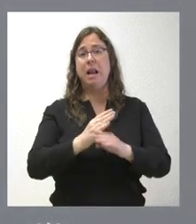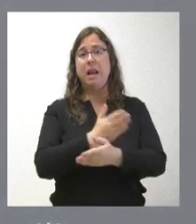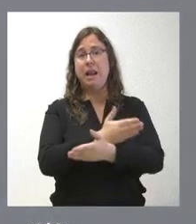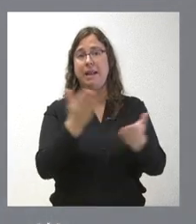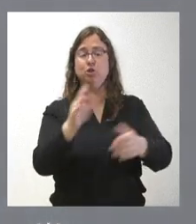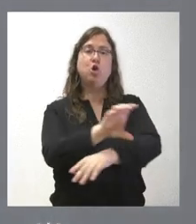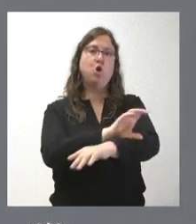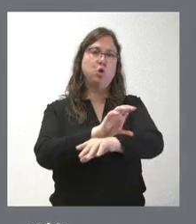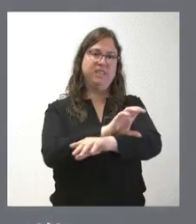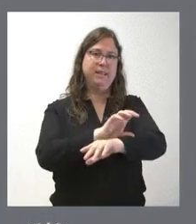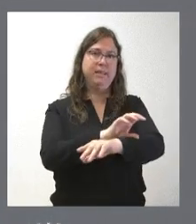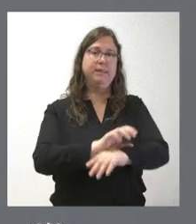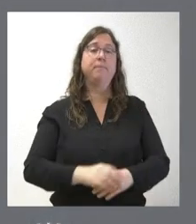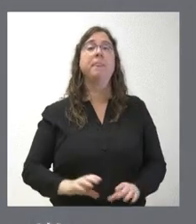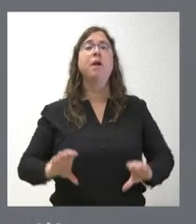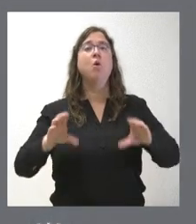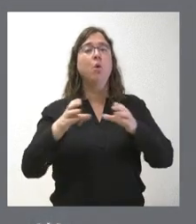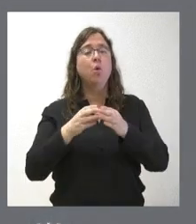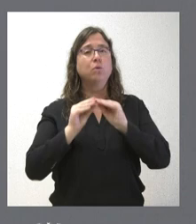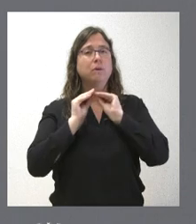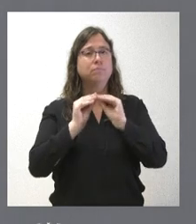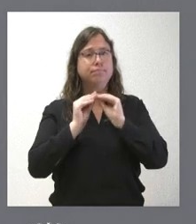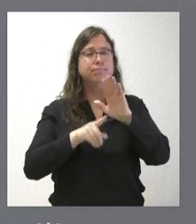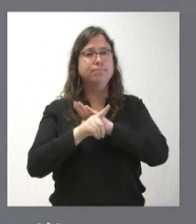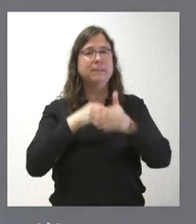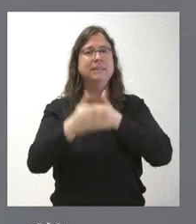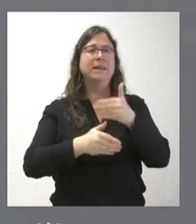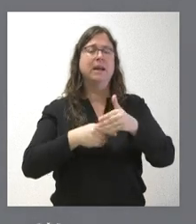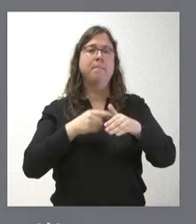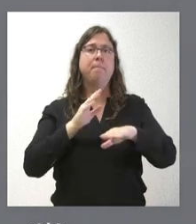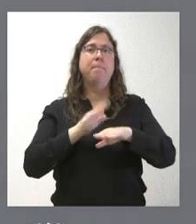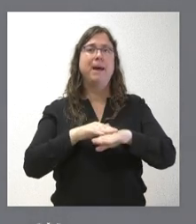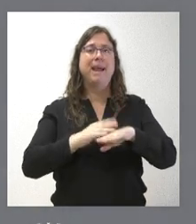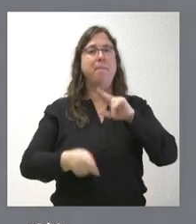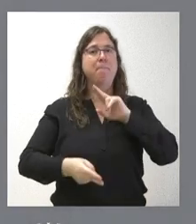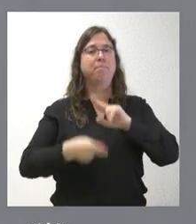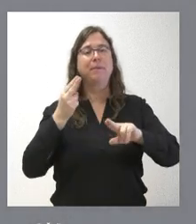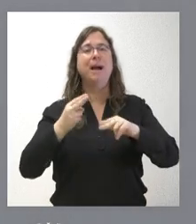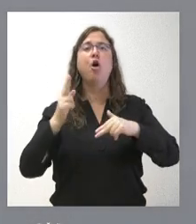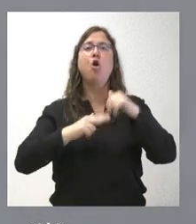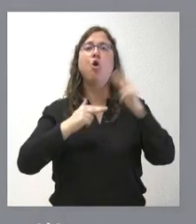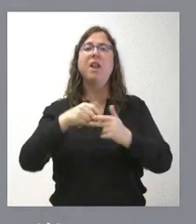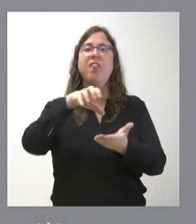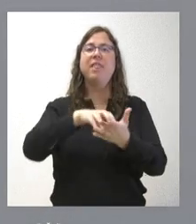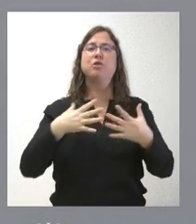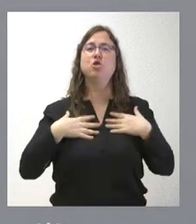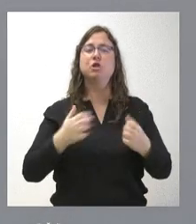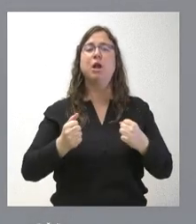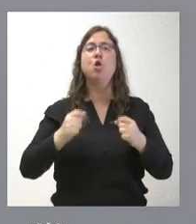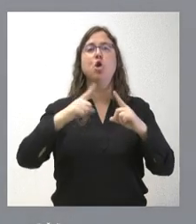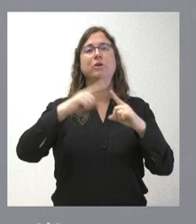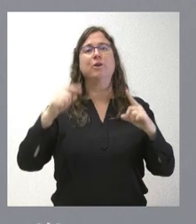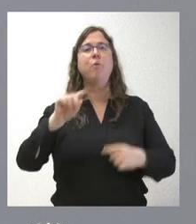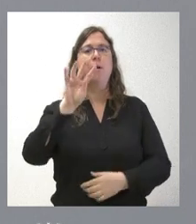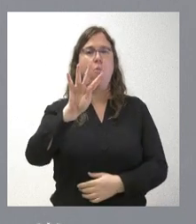consejerías, la Junta agiliza los trámites para evitar dilaciones en las obras del Centro de Salud de Segovia IV.